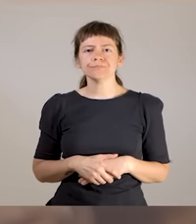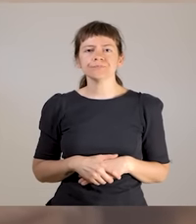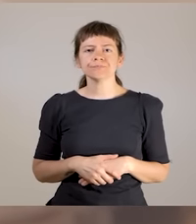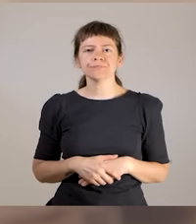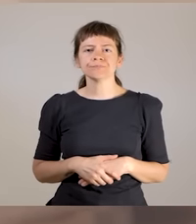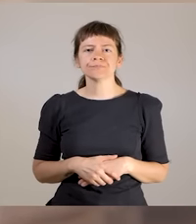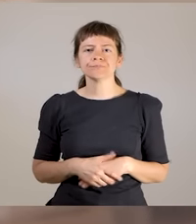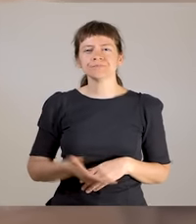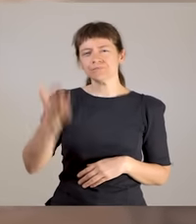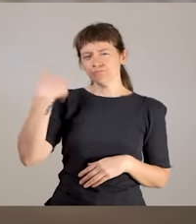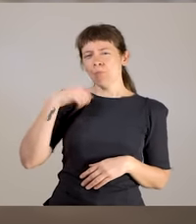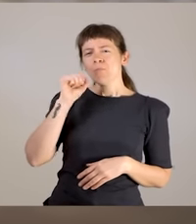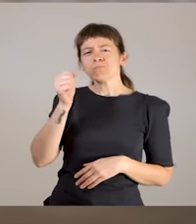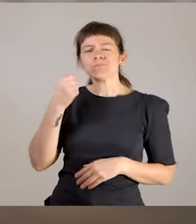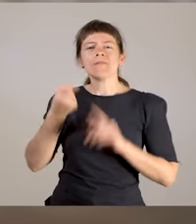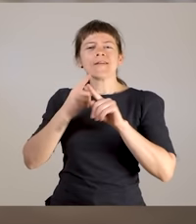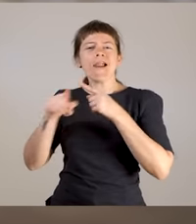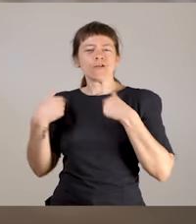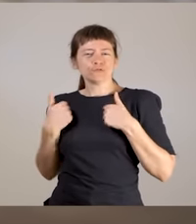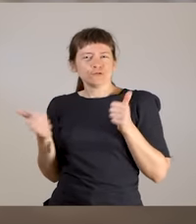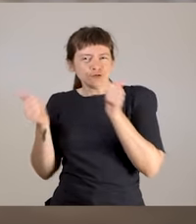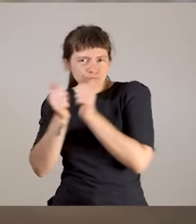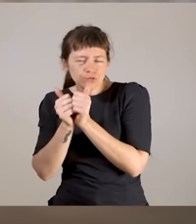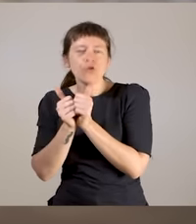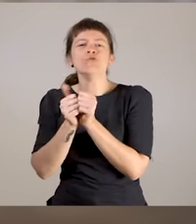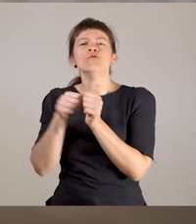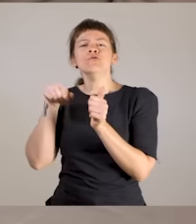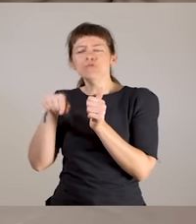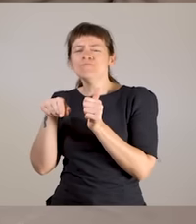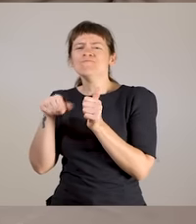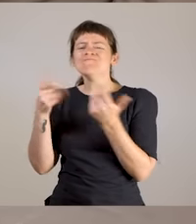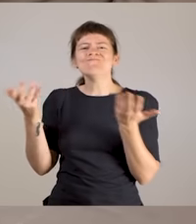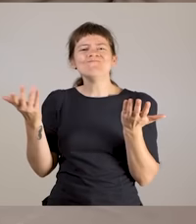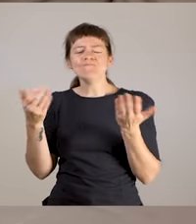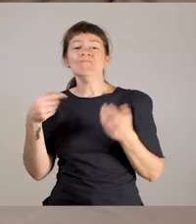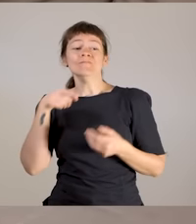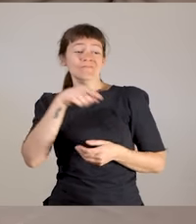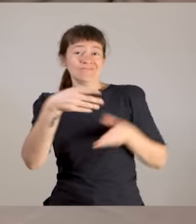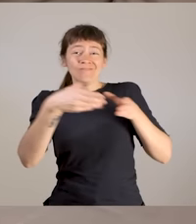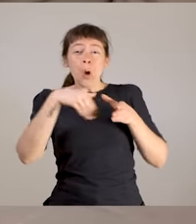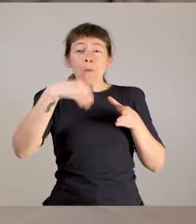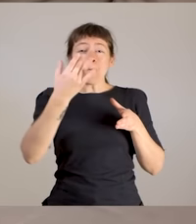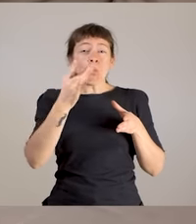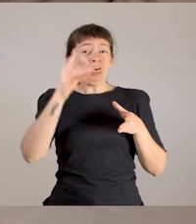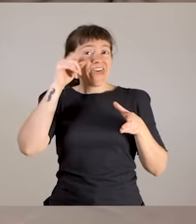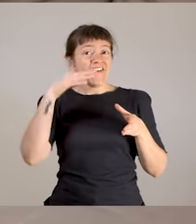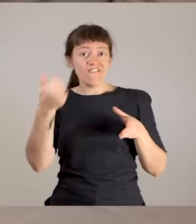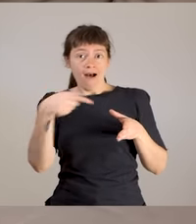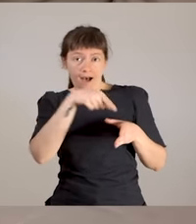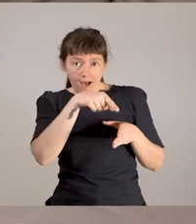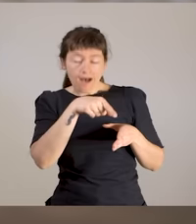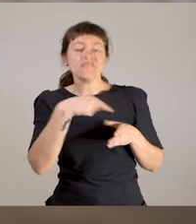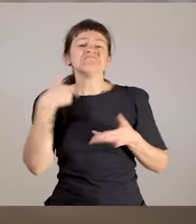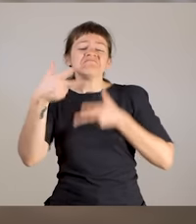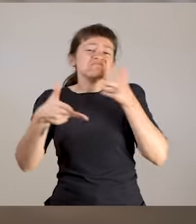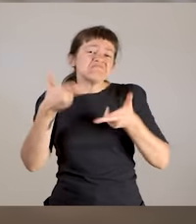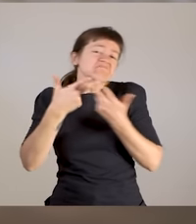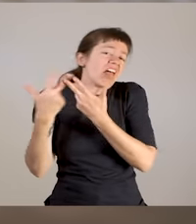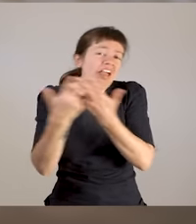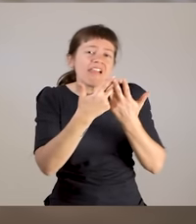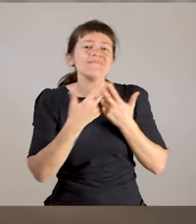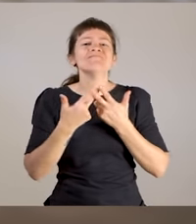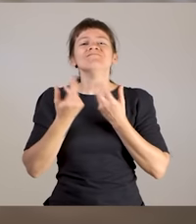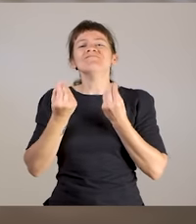Yo en un tiempo de mi vida tuve una relación, pero no sé, cuando estuve en MUDEBA es como que cuando